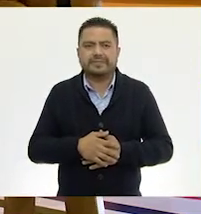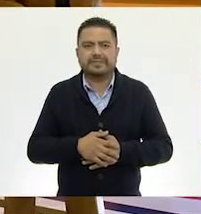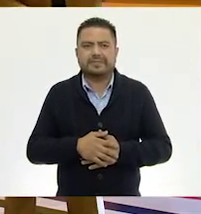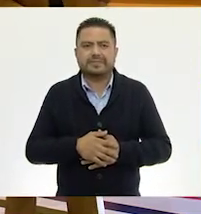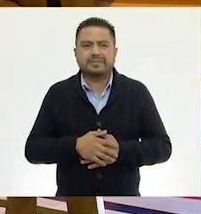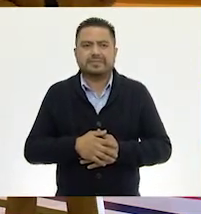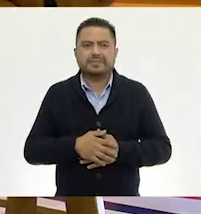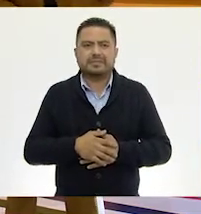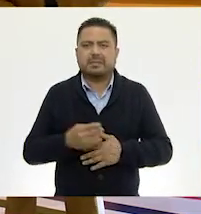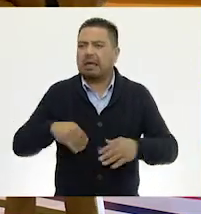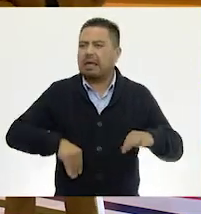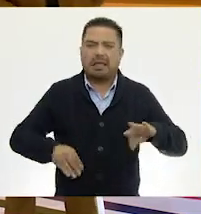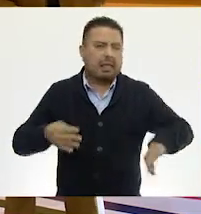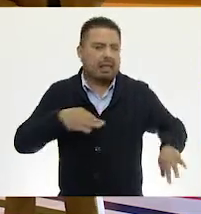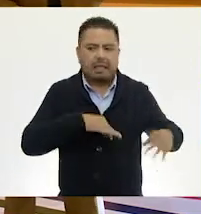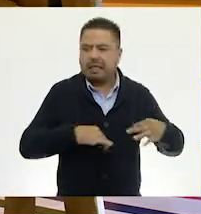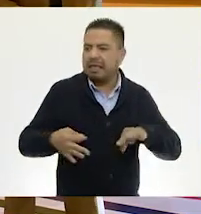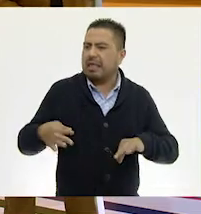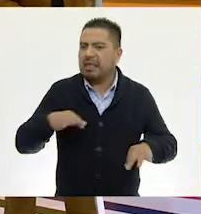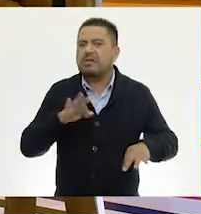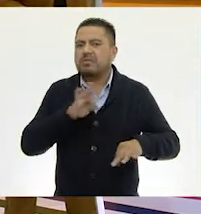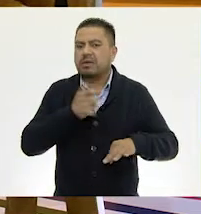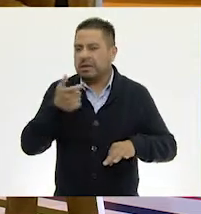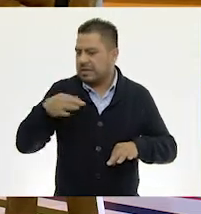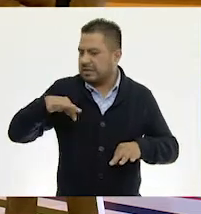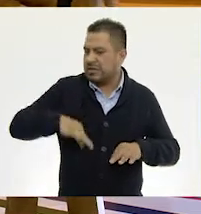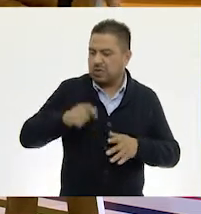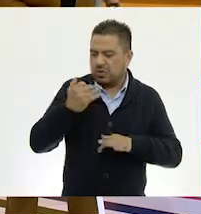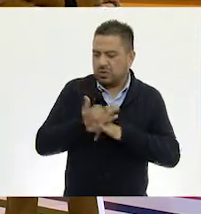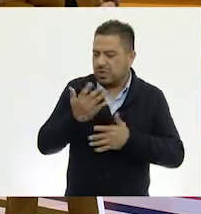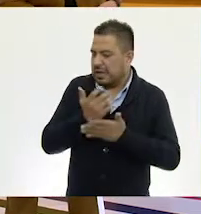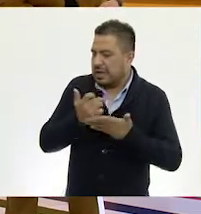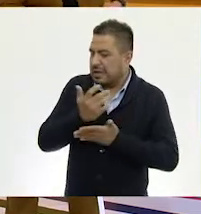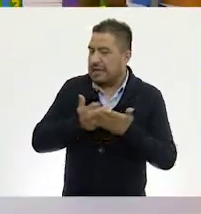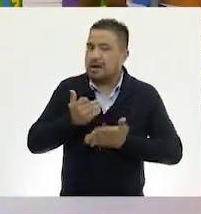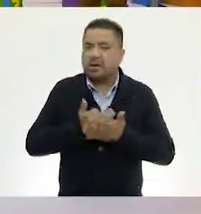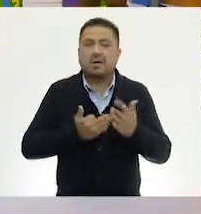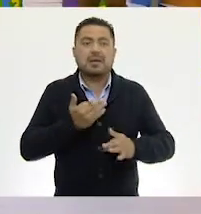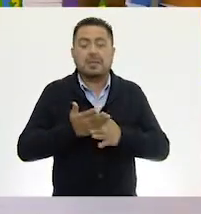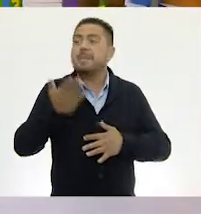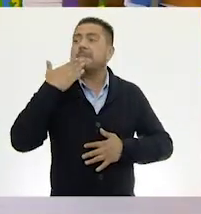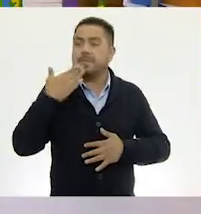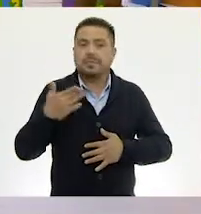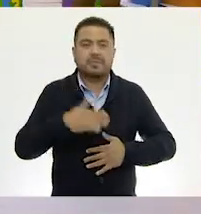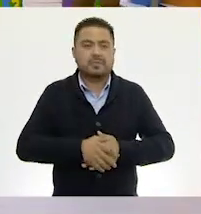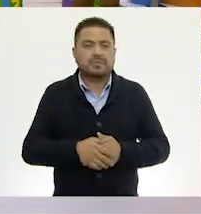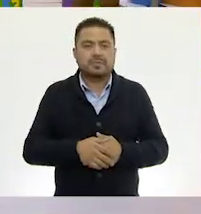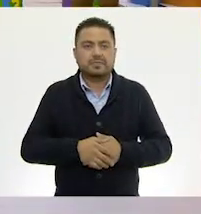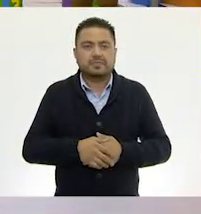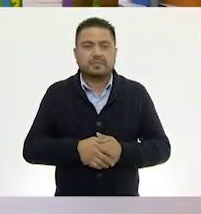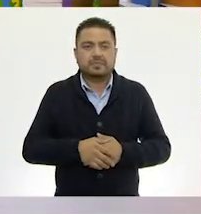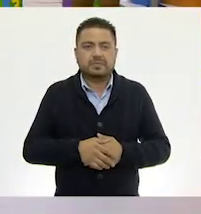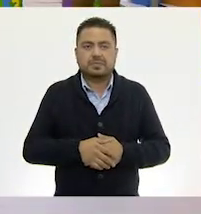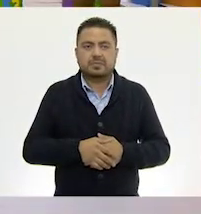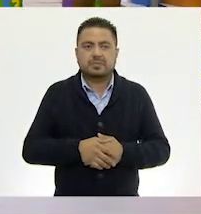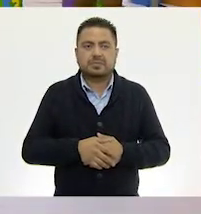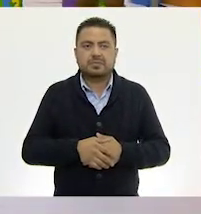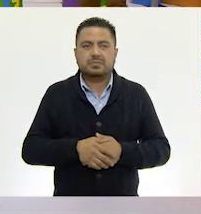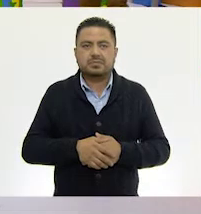Tengo muchas bolsas en donde poderme guardar mi dinero que estoy ganando el día de hoy. Muy bien. Pero ya se me pegó aquí.